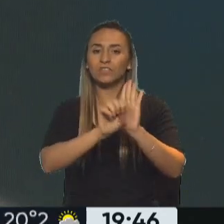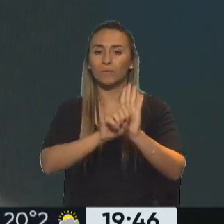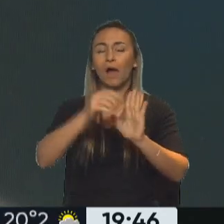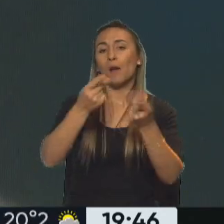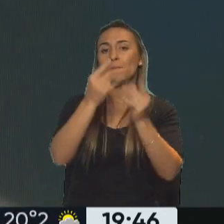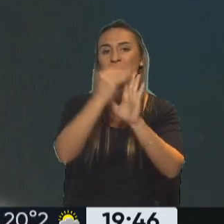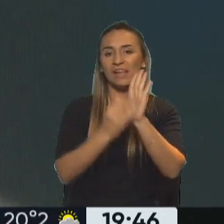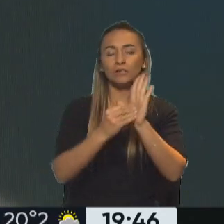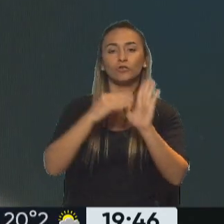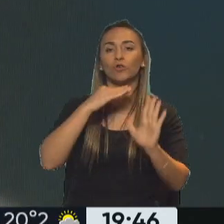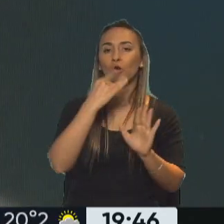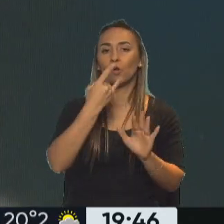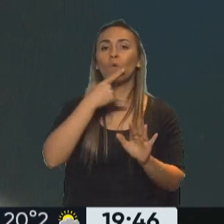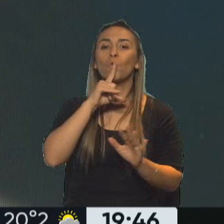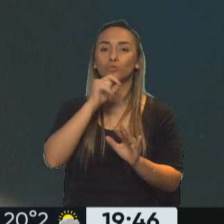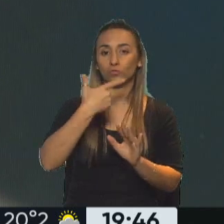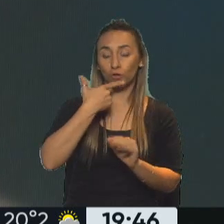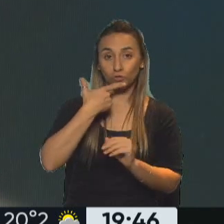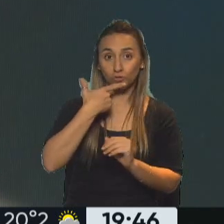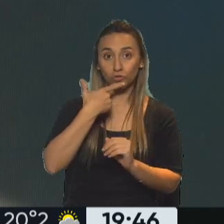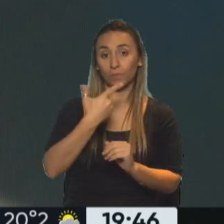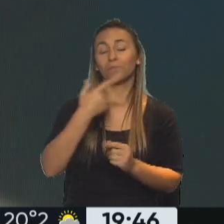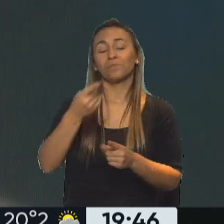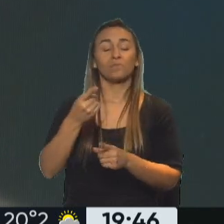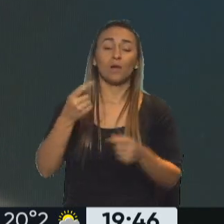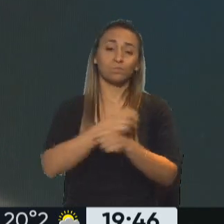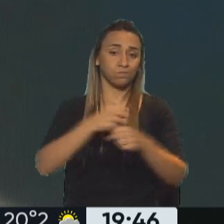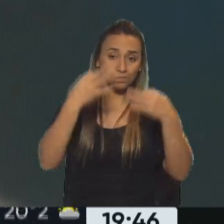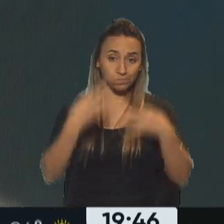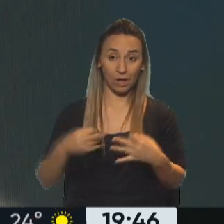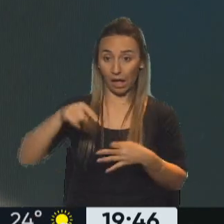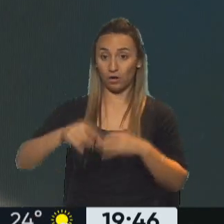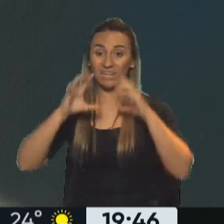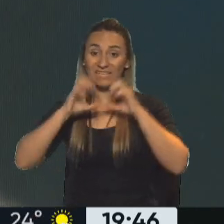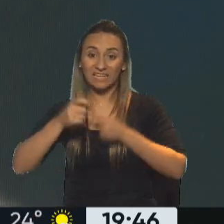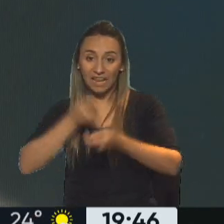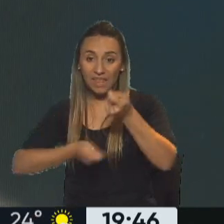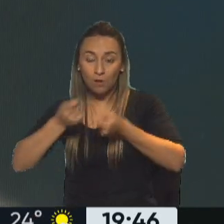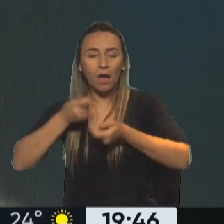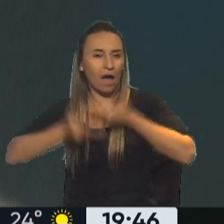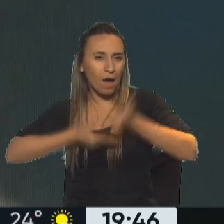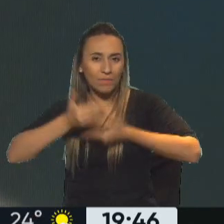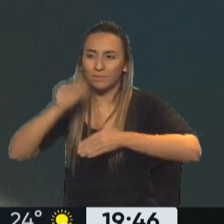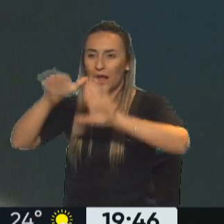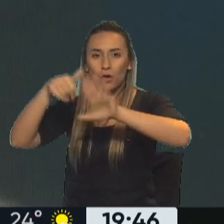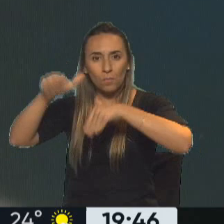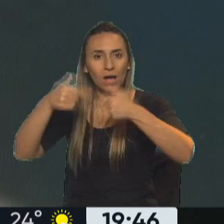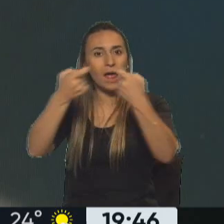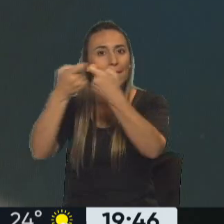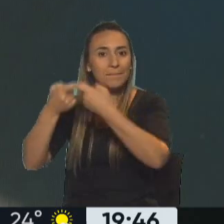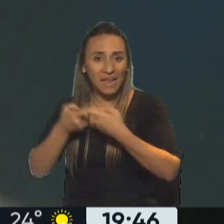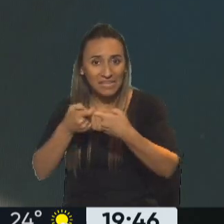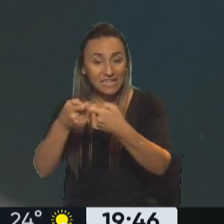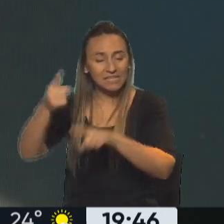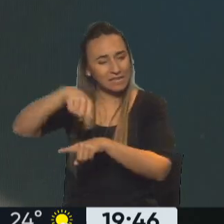presidente Alberto Fernández y hoy la Secretaría de Comercio ya avanza en reunión, en dialogar con algunas de las empresas que son